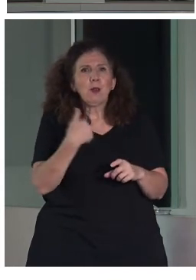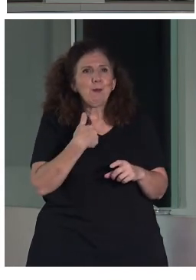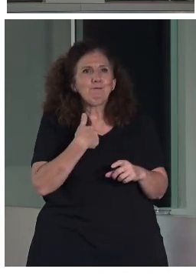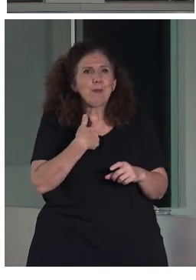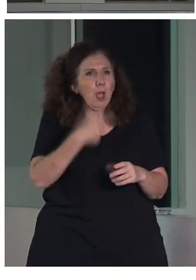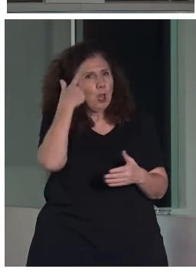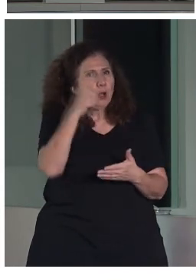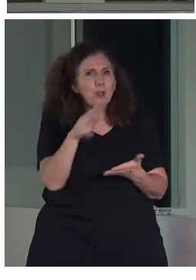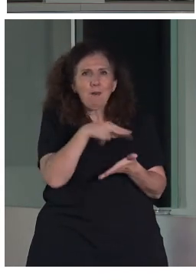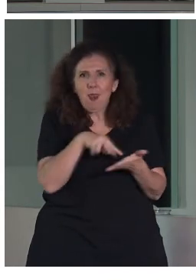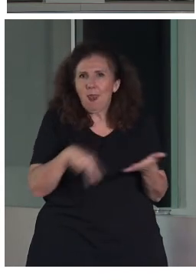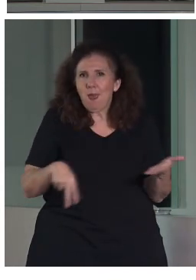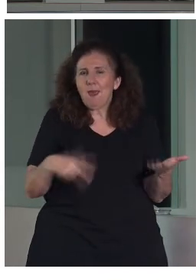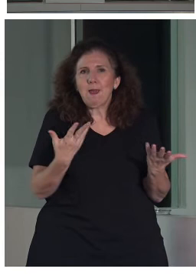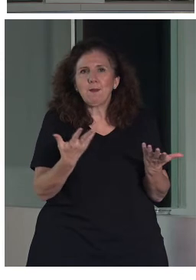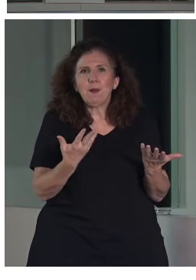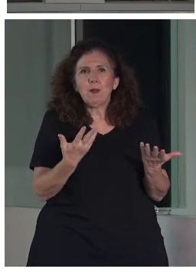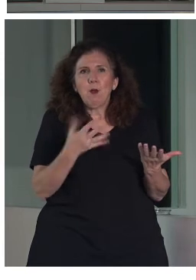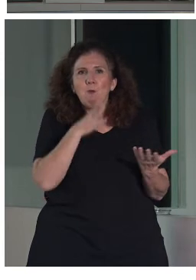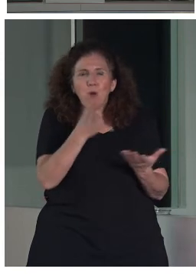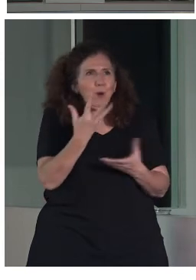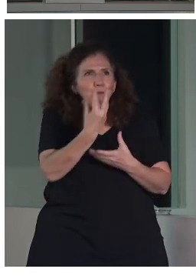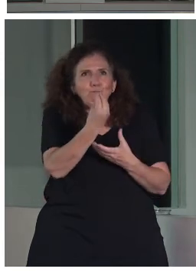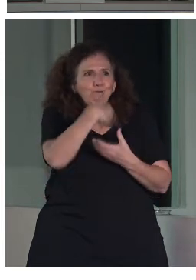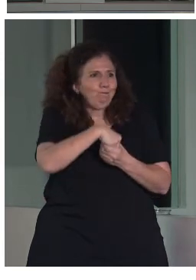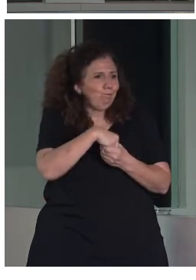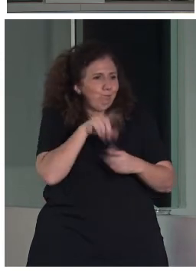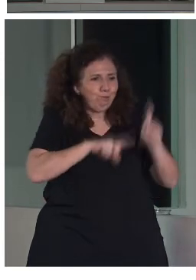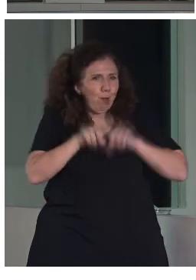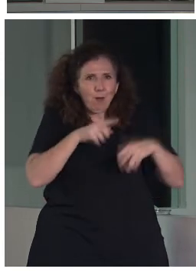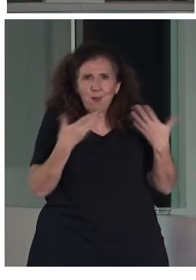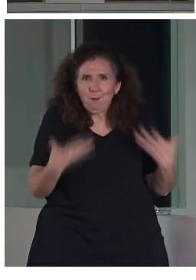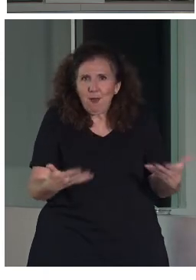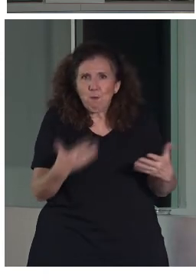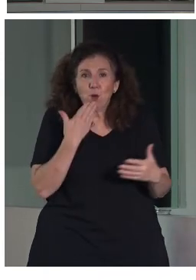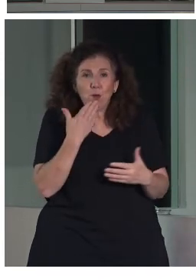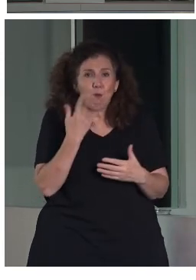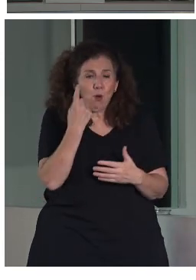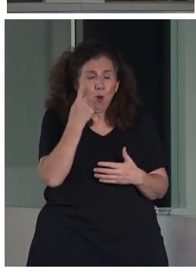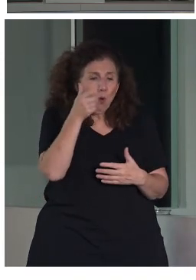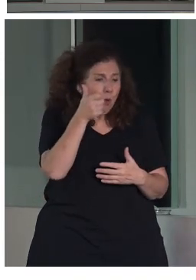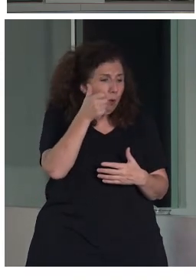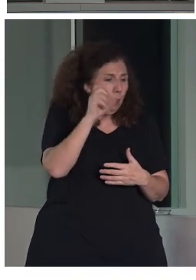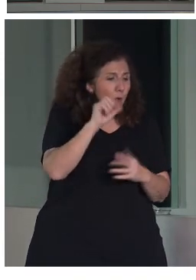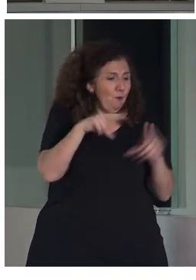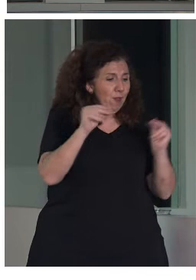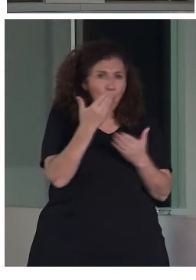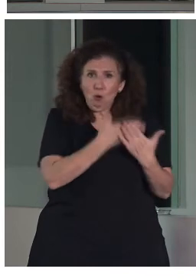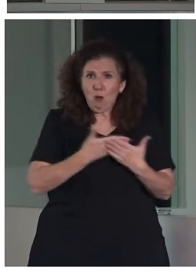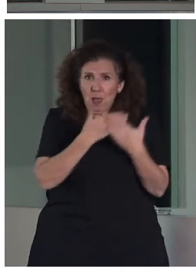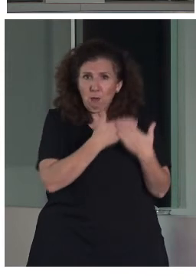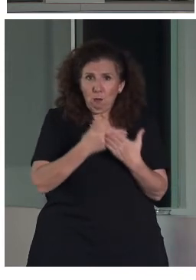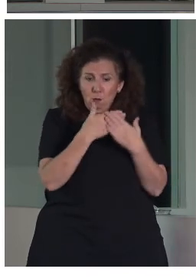adolescentes que salen de la educación obligatoria con unas ciertas limitaciones en las competencias